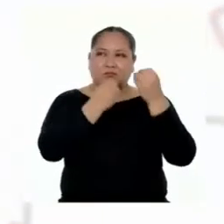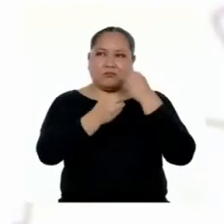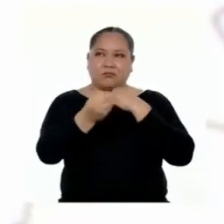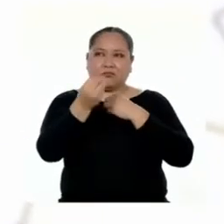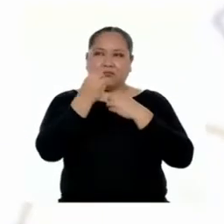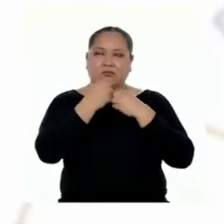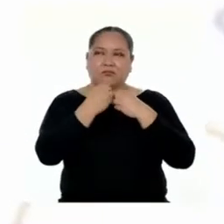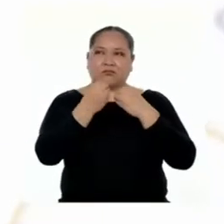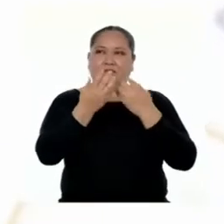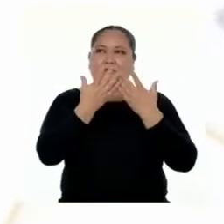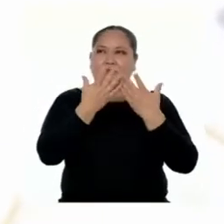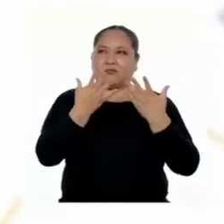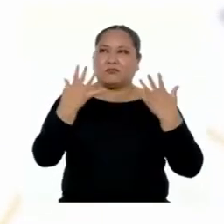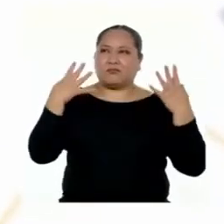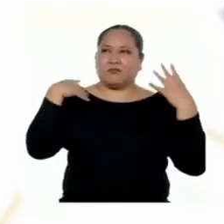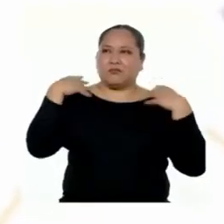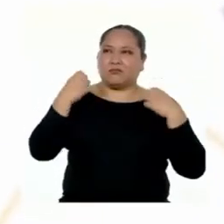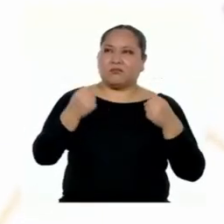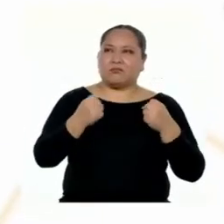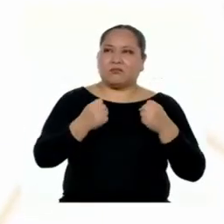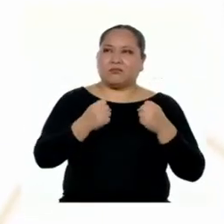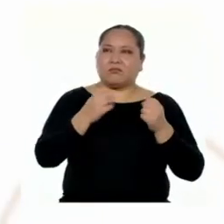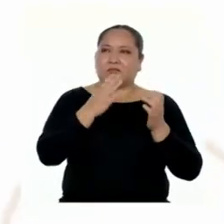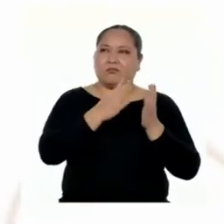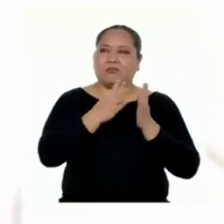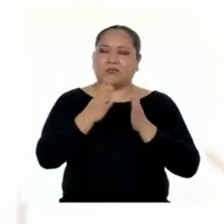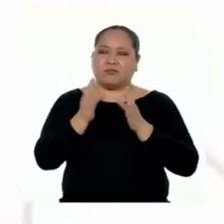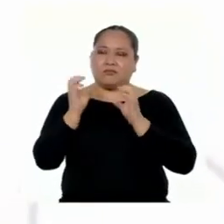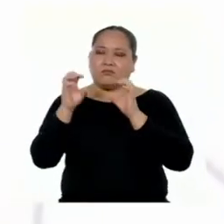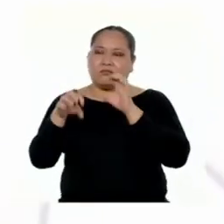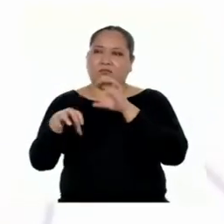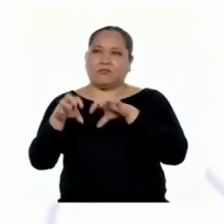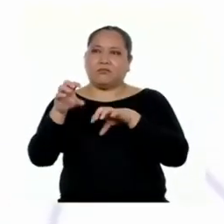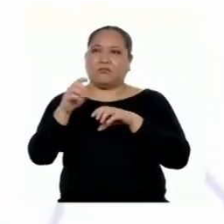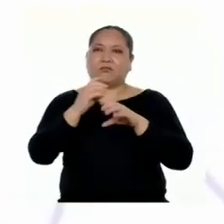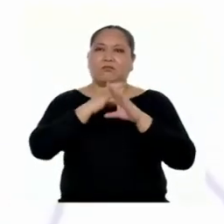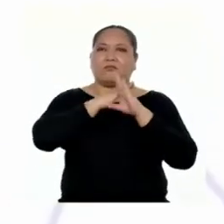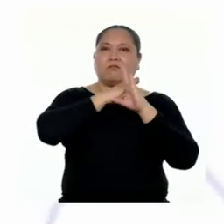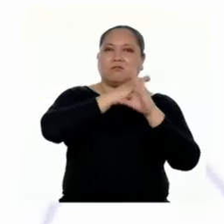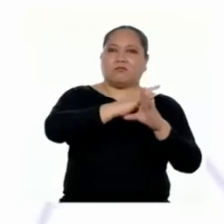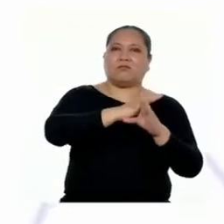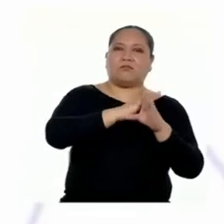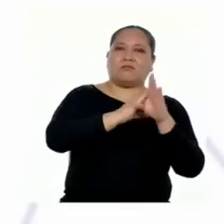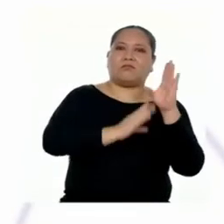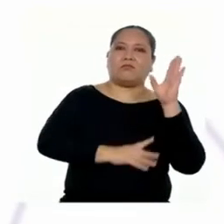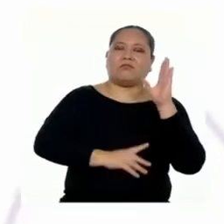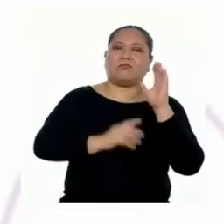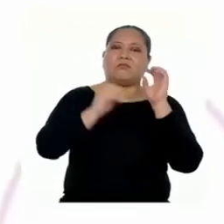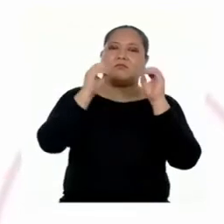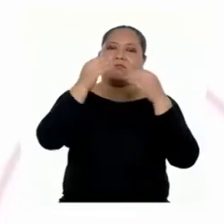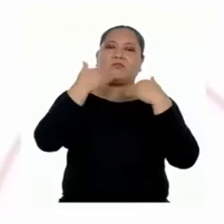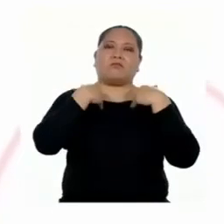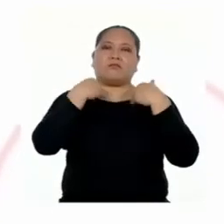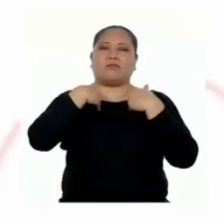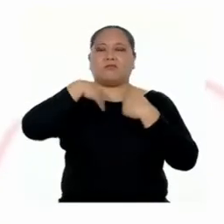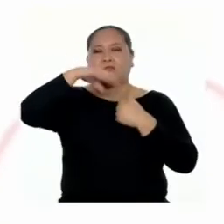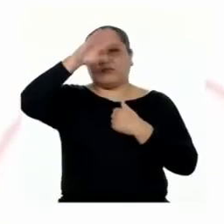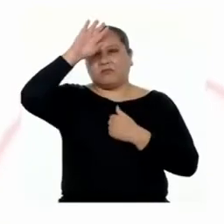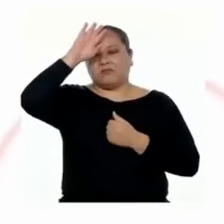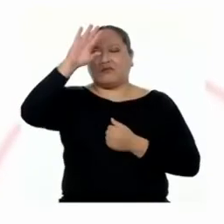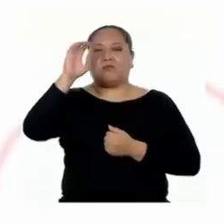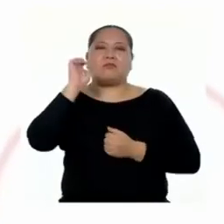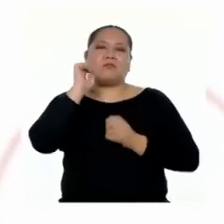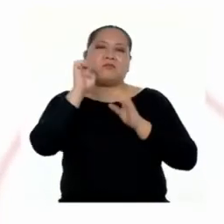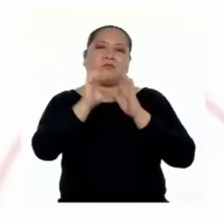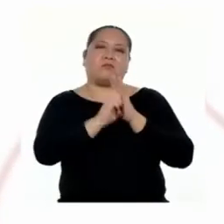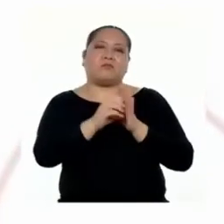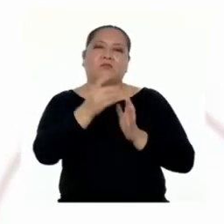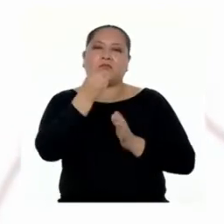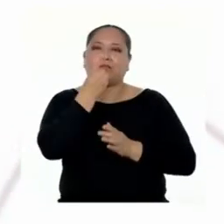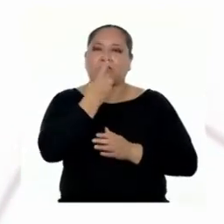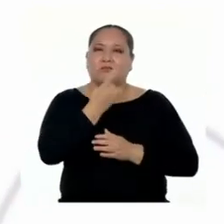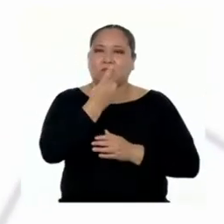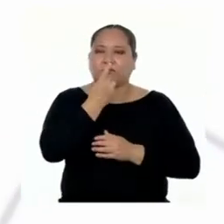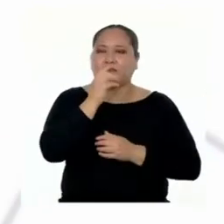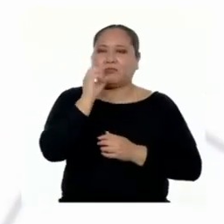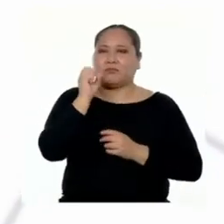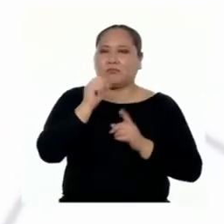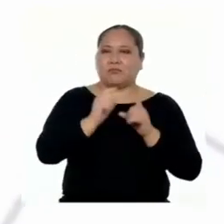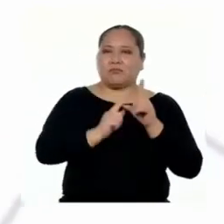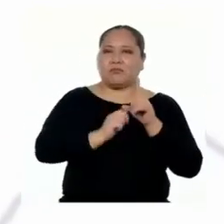alimentos saludables y en cantidades apropiadas para evitar que desarrolles enfermedades como la diabetes e hipertensión.